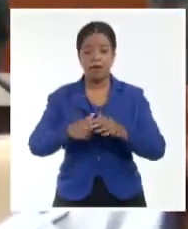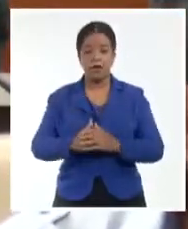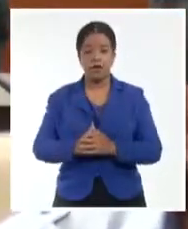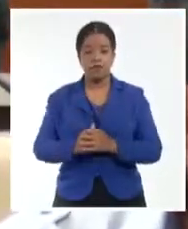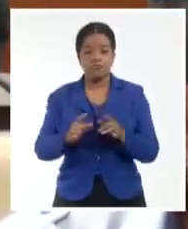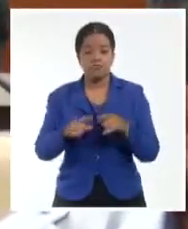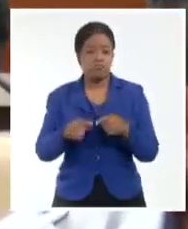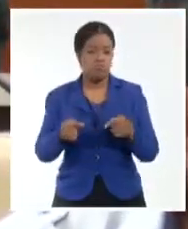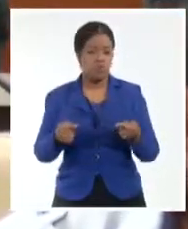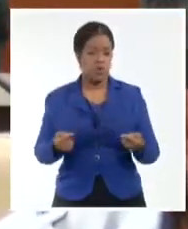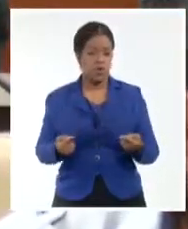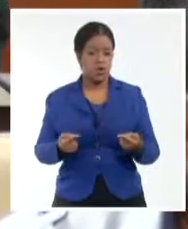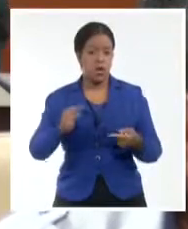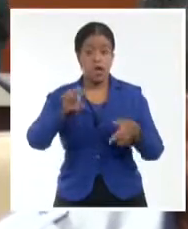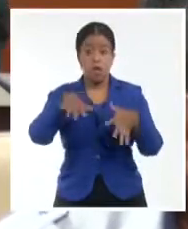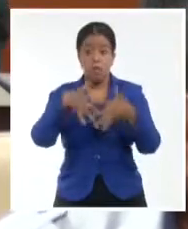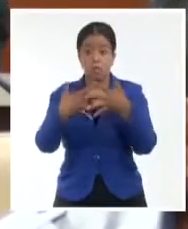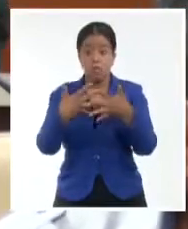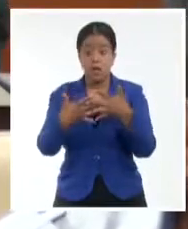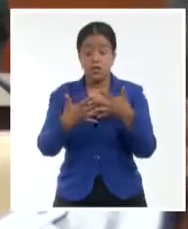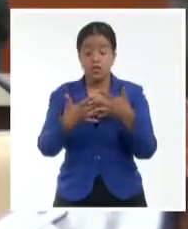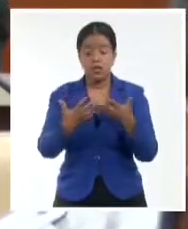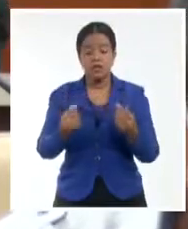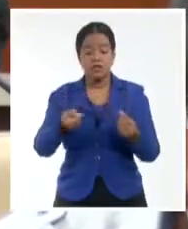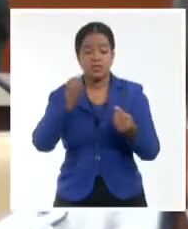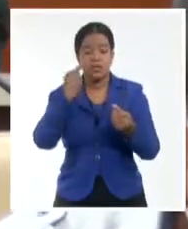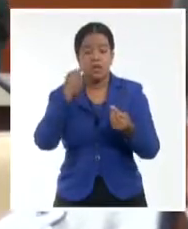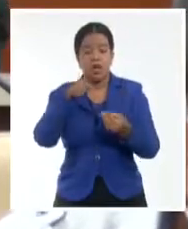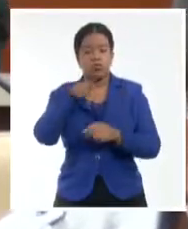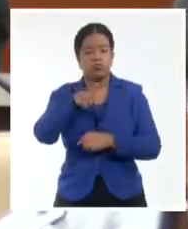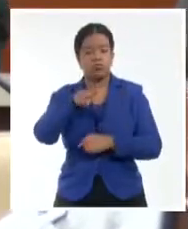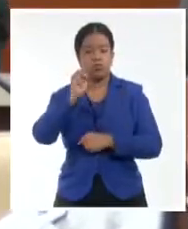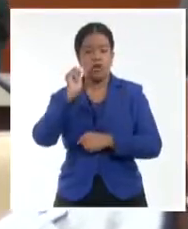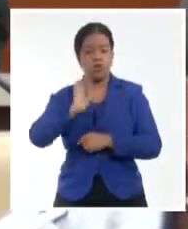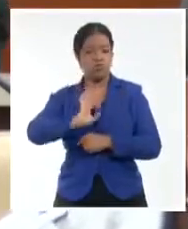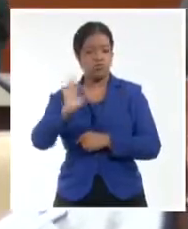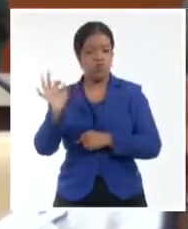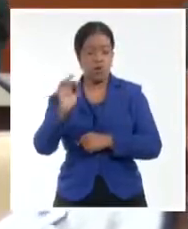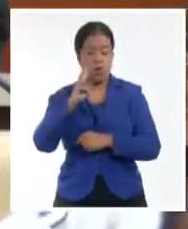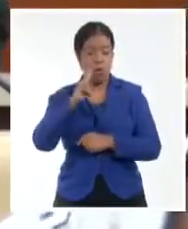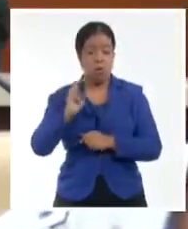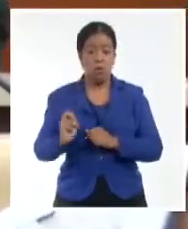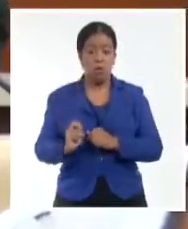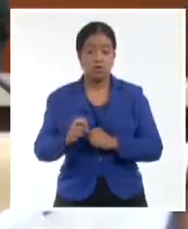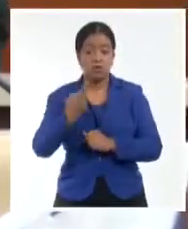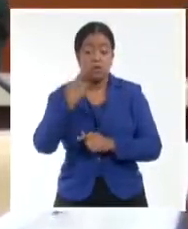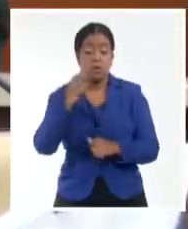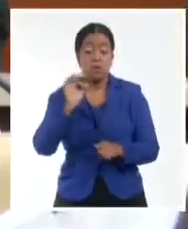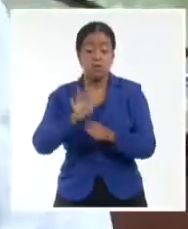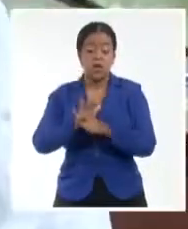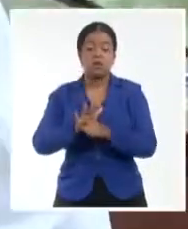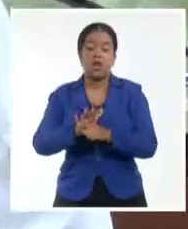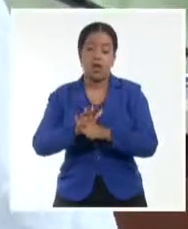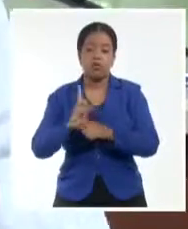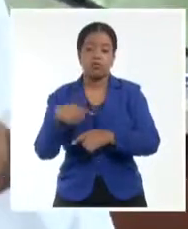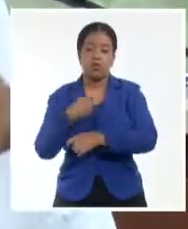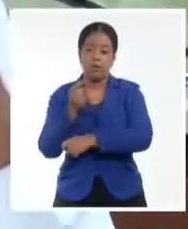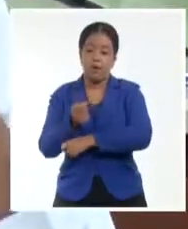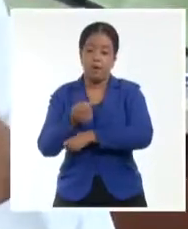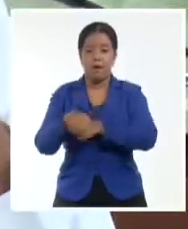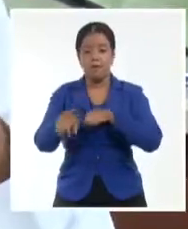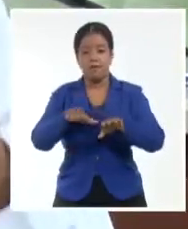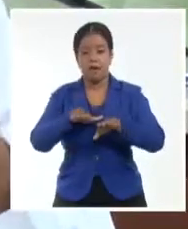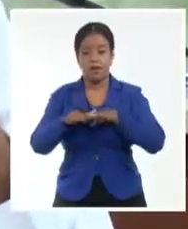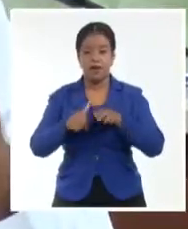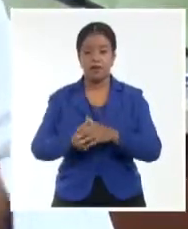para muchas empresas era algo nuevo, lo cual hizo que primero nos preparáramos para hacerlo. Esta relación